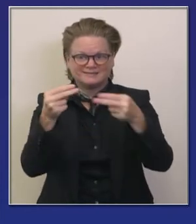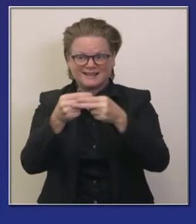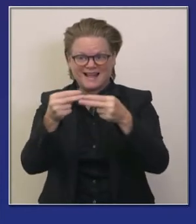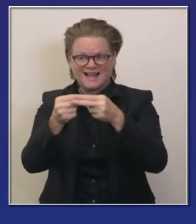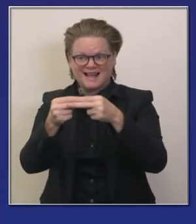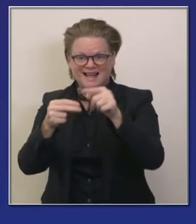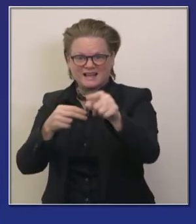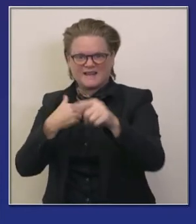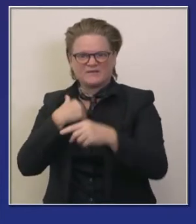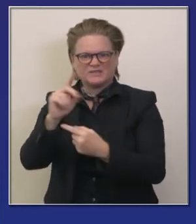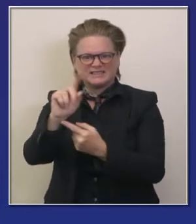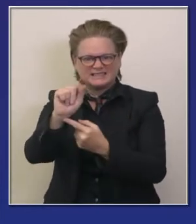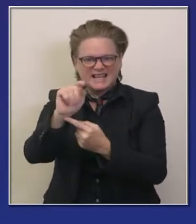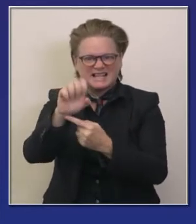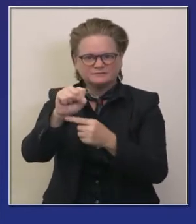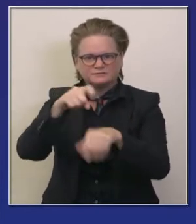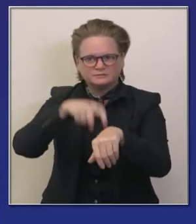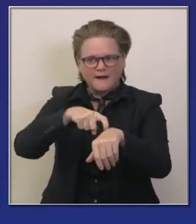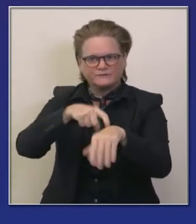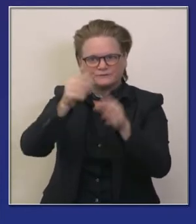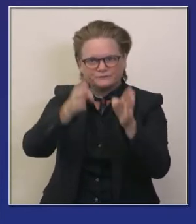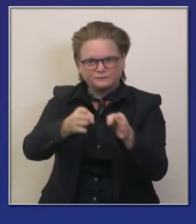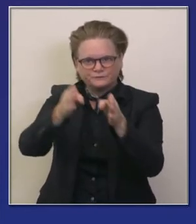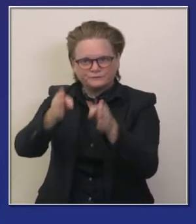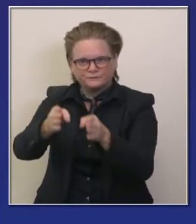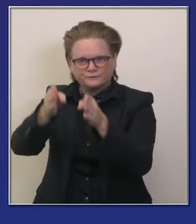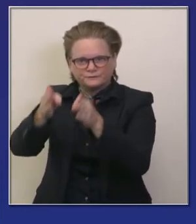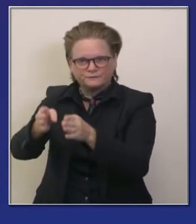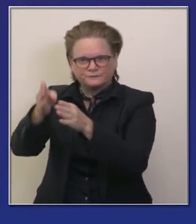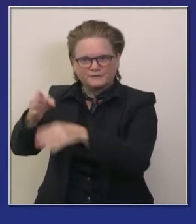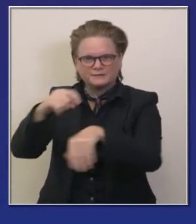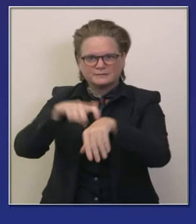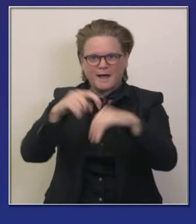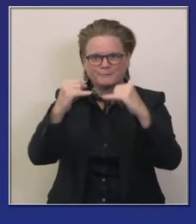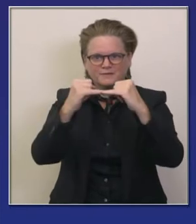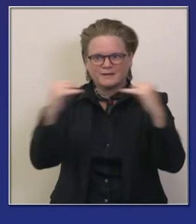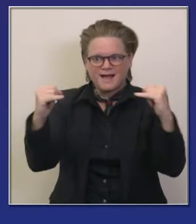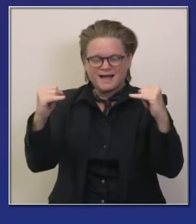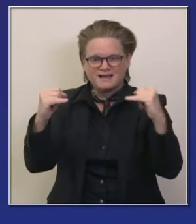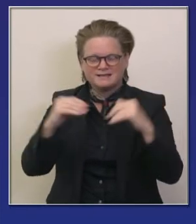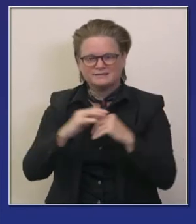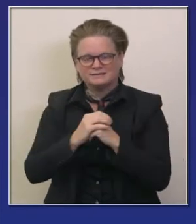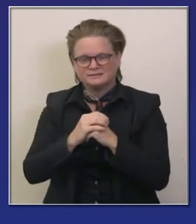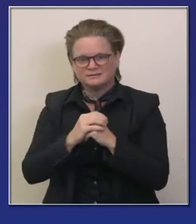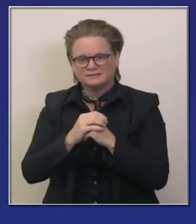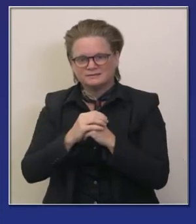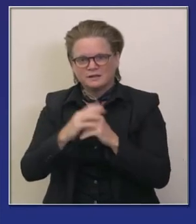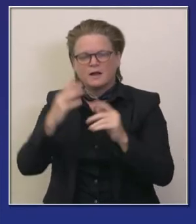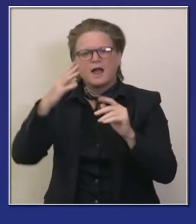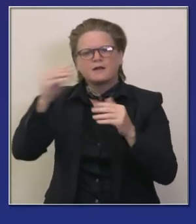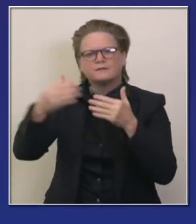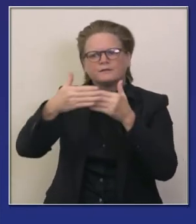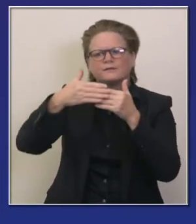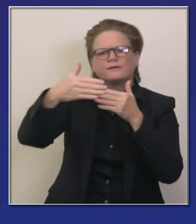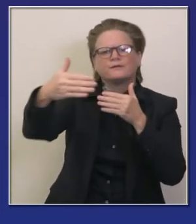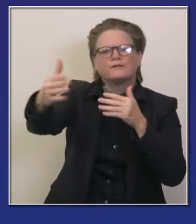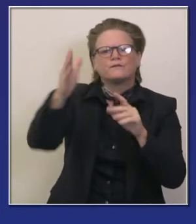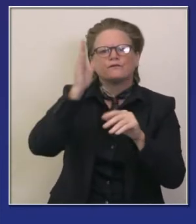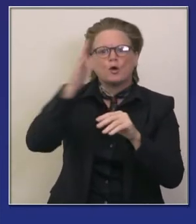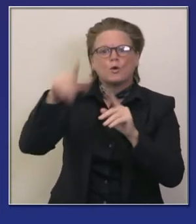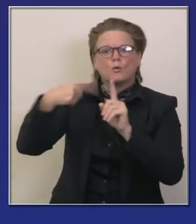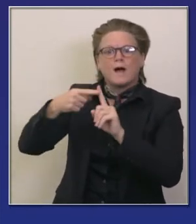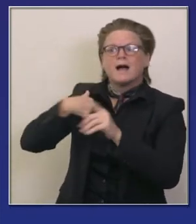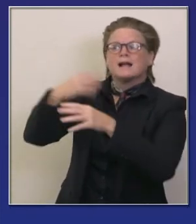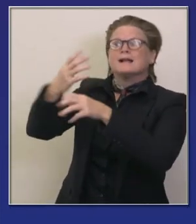los siguientes pasos en la planificación y la posibilidad de dosis adicionales de la vacuna